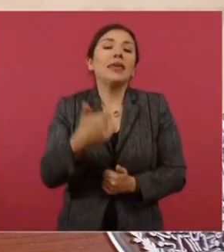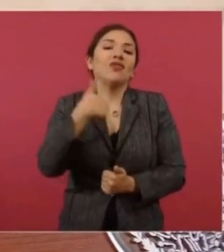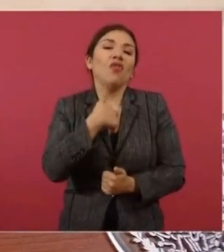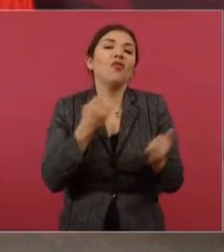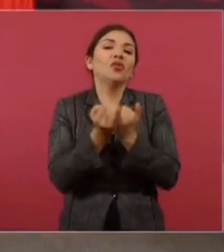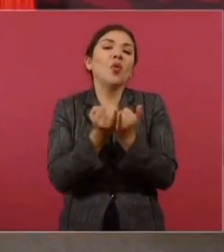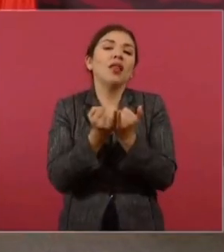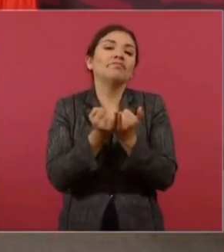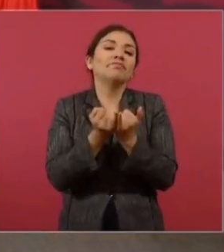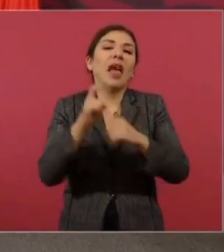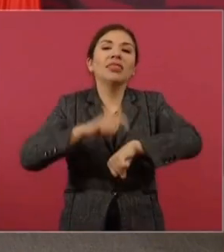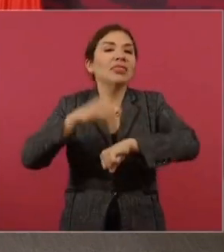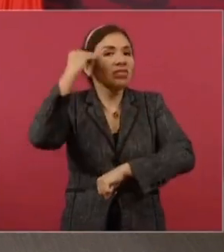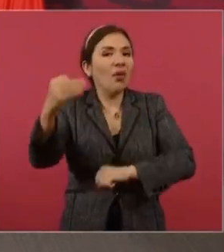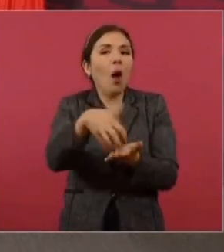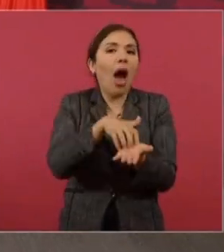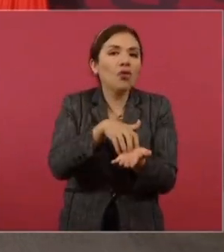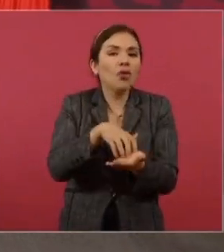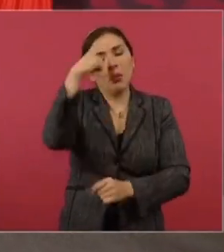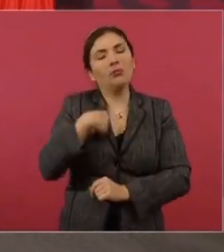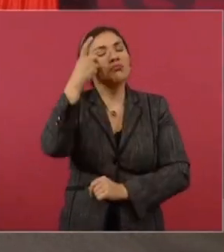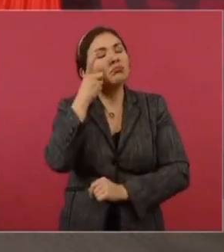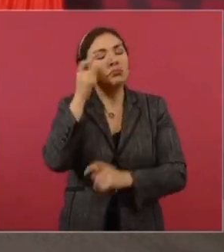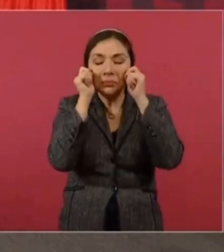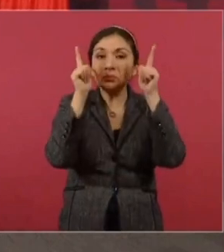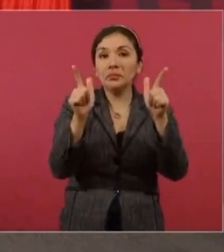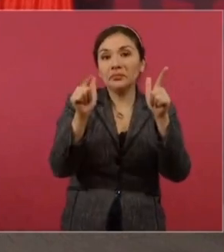un tiempo, eso sí, de sueño.